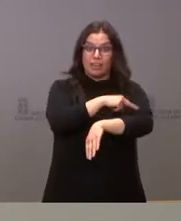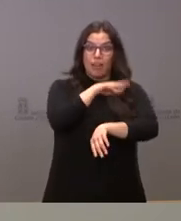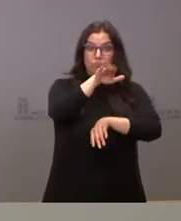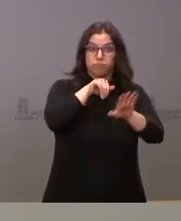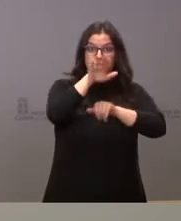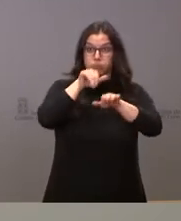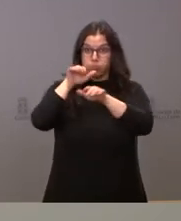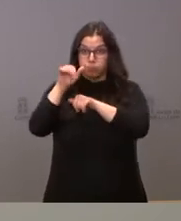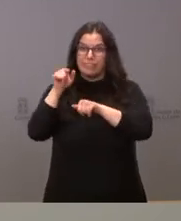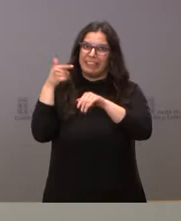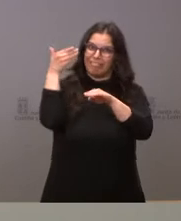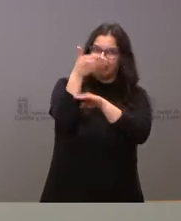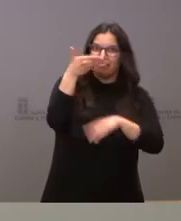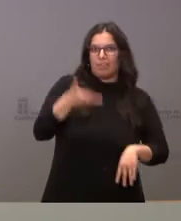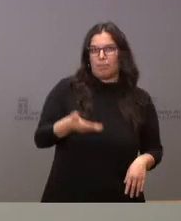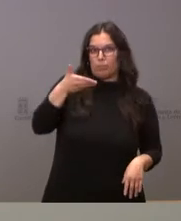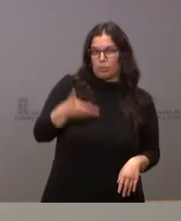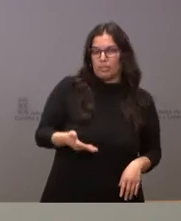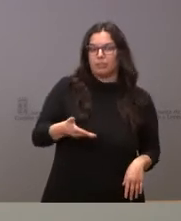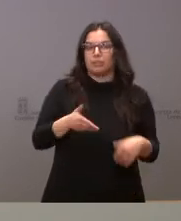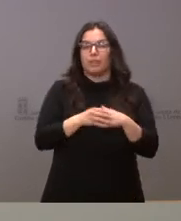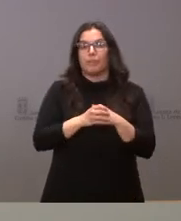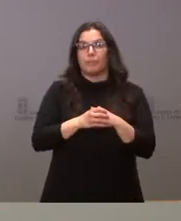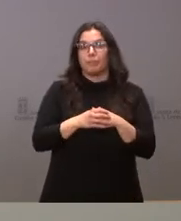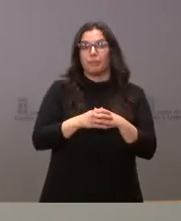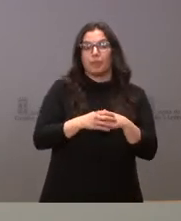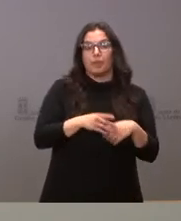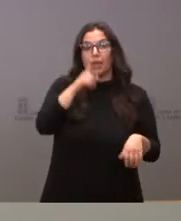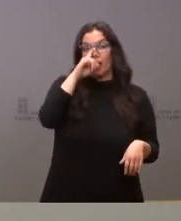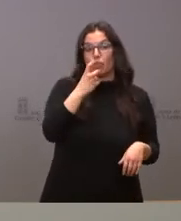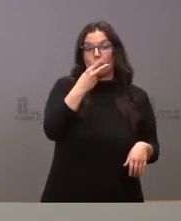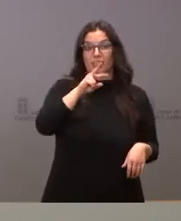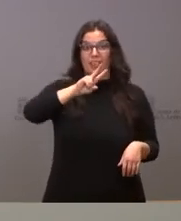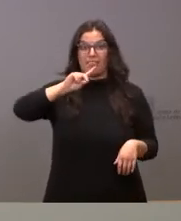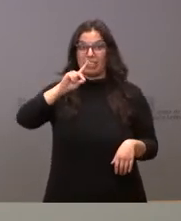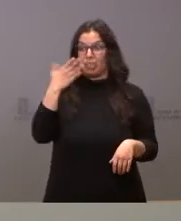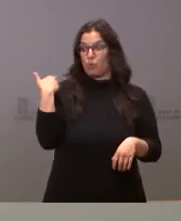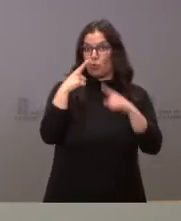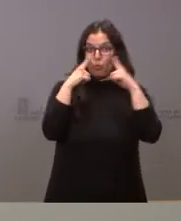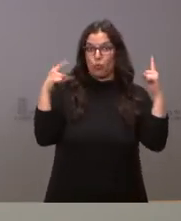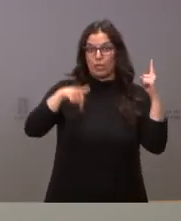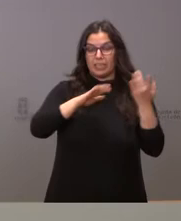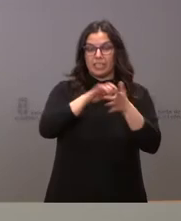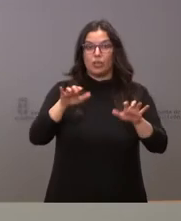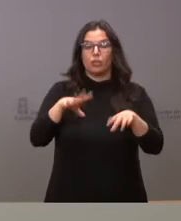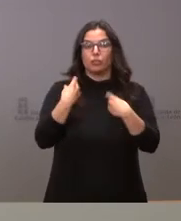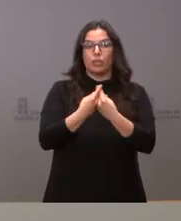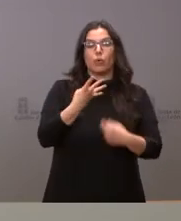disposición del conjunto de los ciudadanos. En el último año, en el año 2021, se produjeron en Castilla un total de